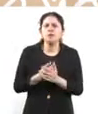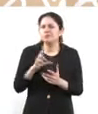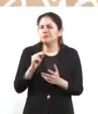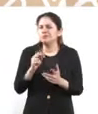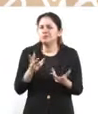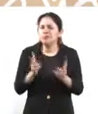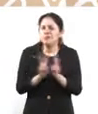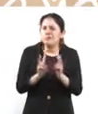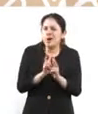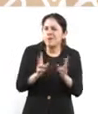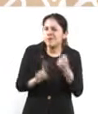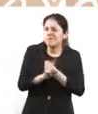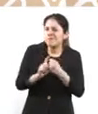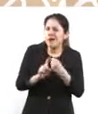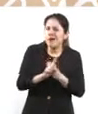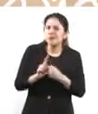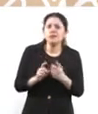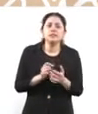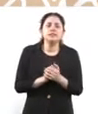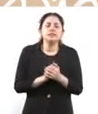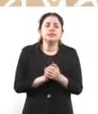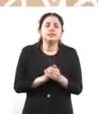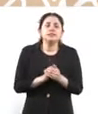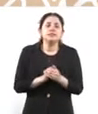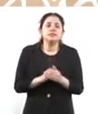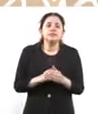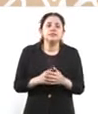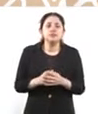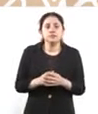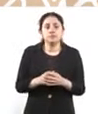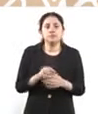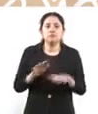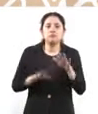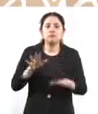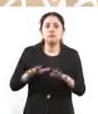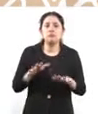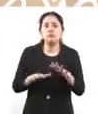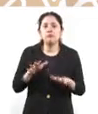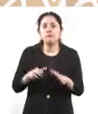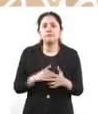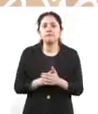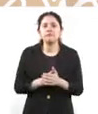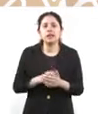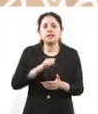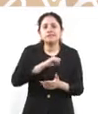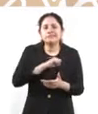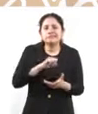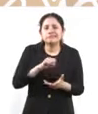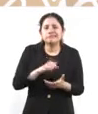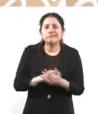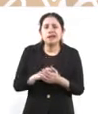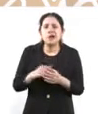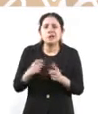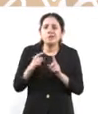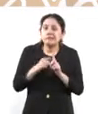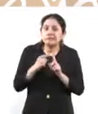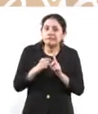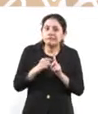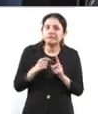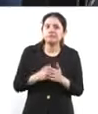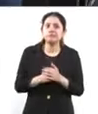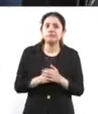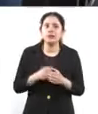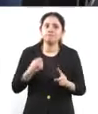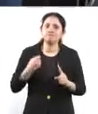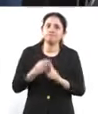y que la verdad son sujetos de extorsión de alguna persona que trabaja principalmente en algunas